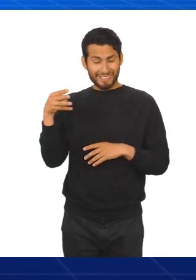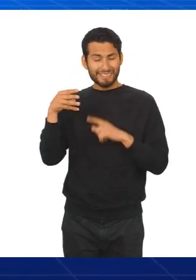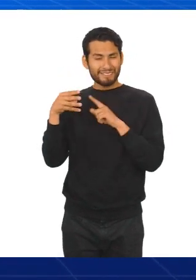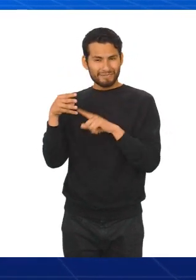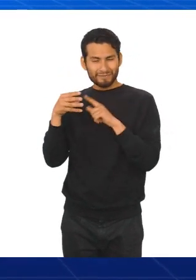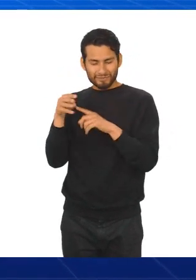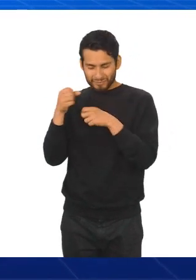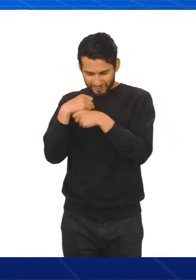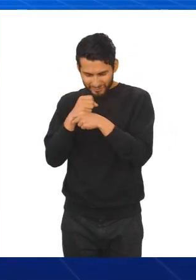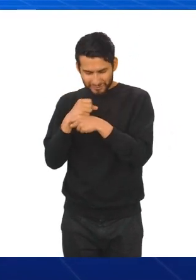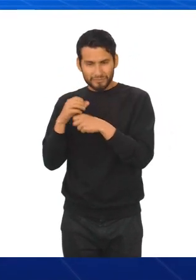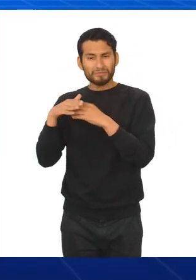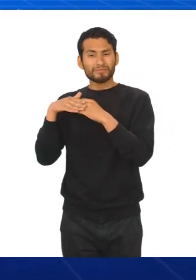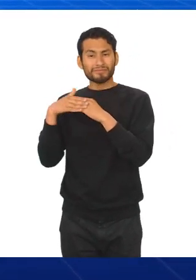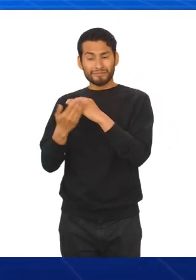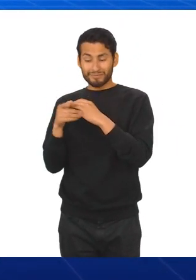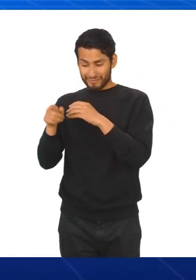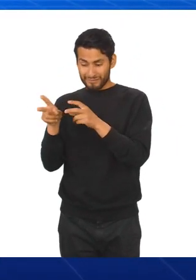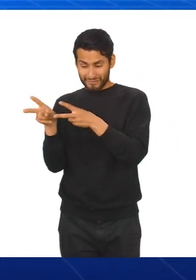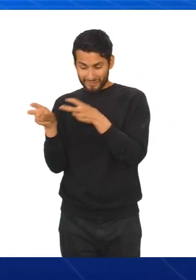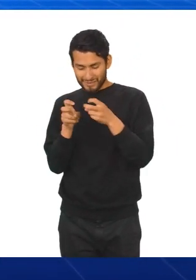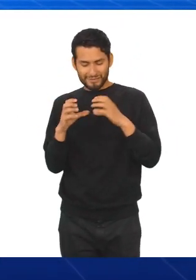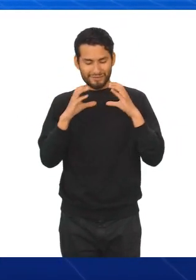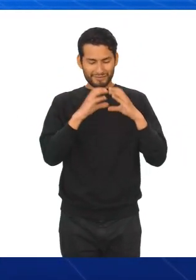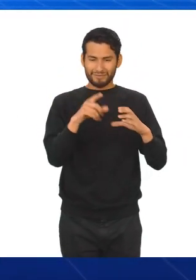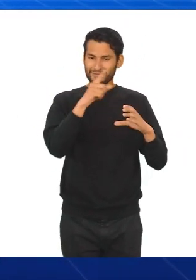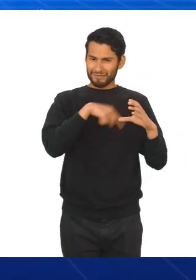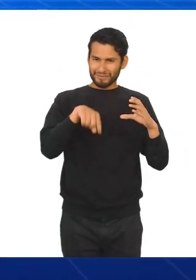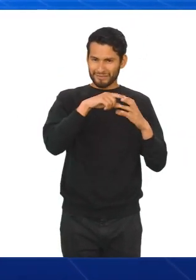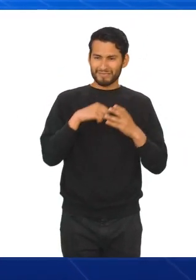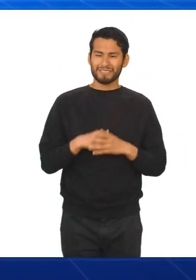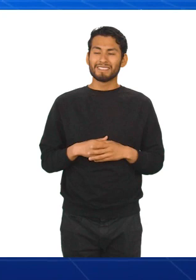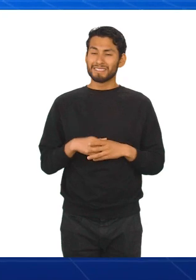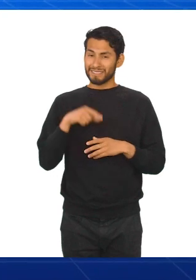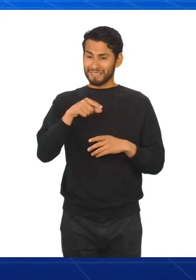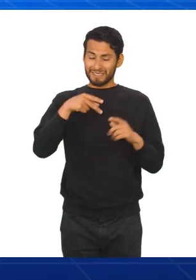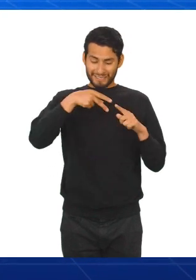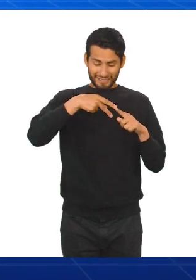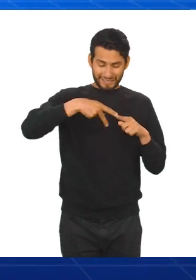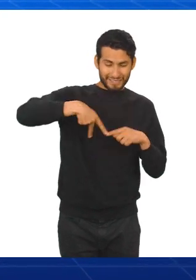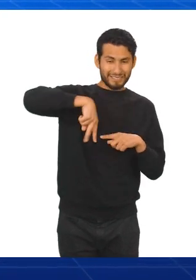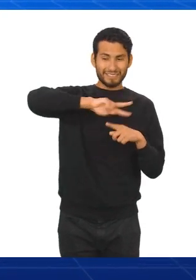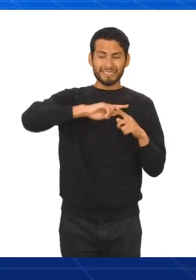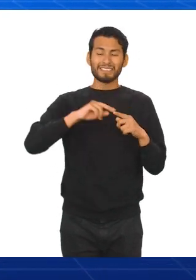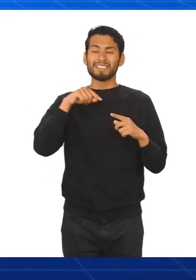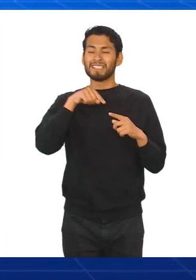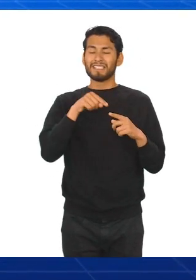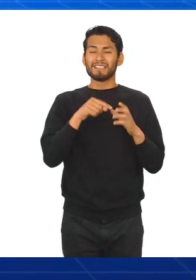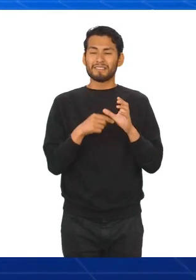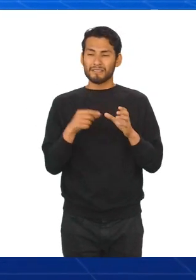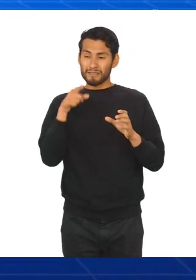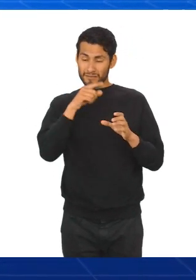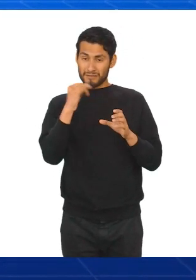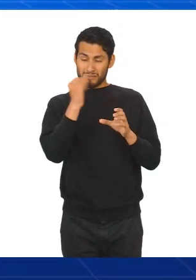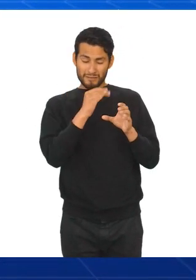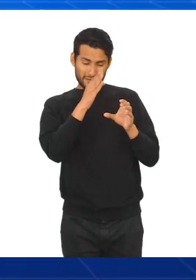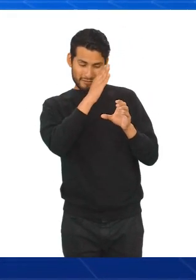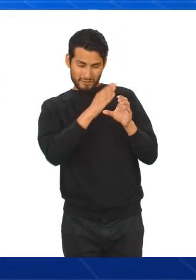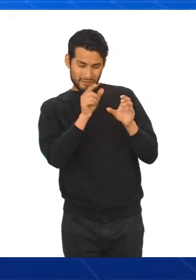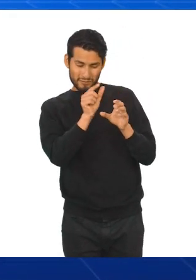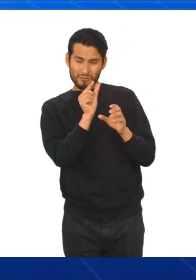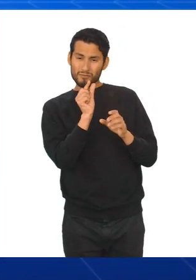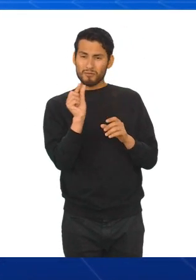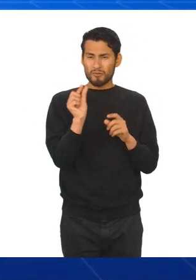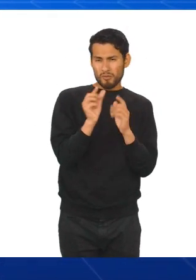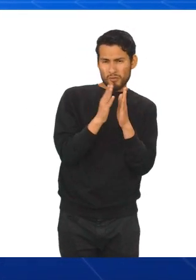tabla de datos. Luego, elabora el diagrama circular. Para esto, traza una circunferencia y en ella ingresa, en